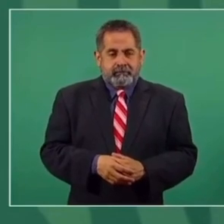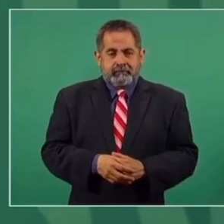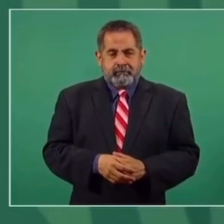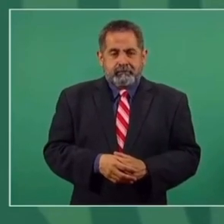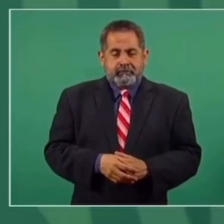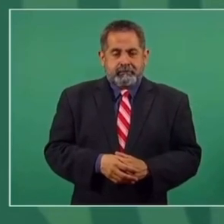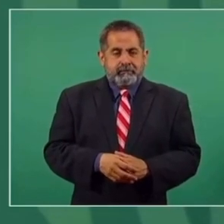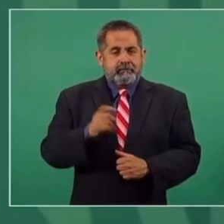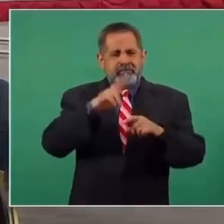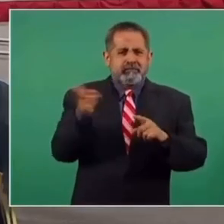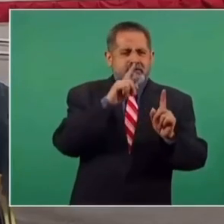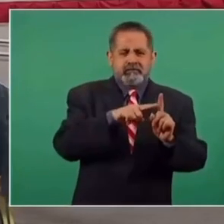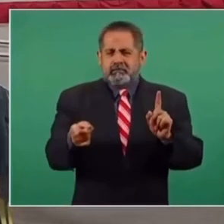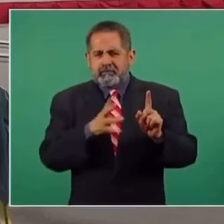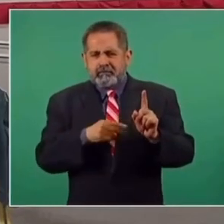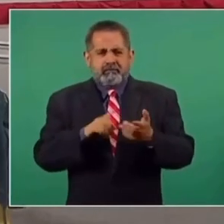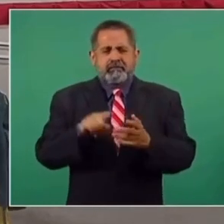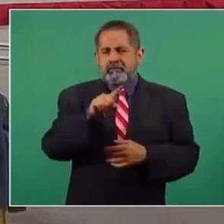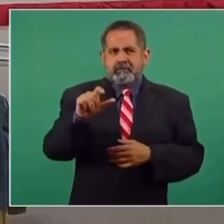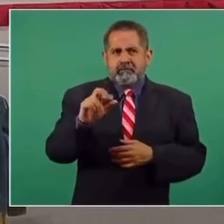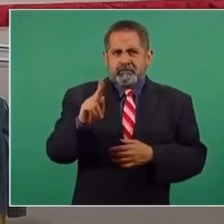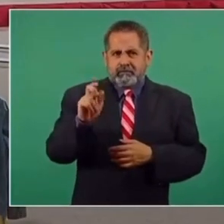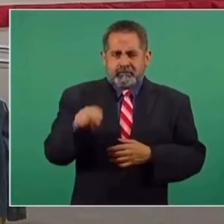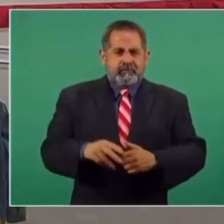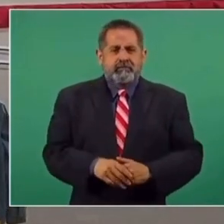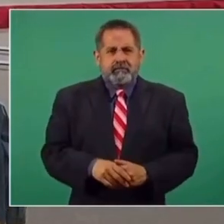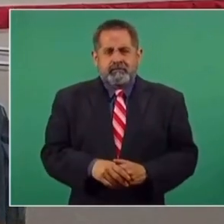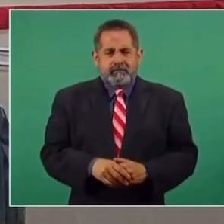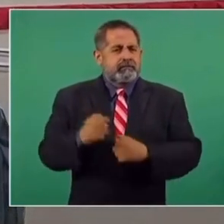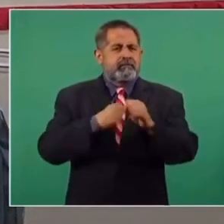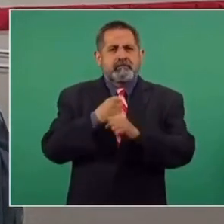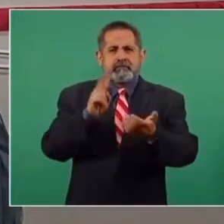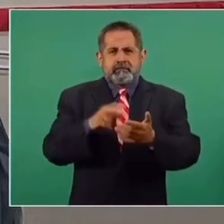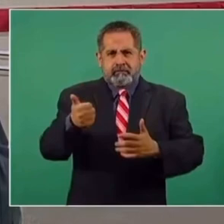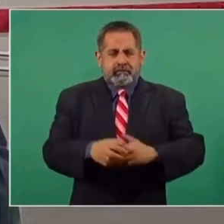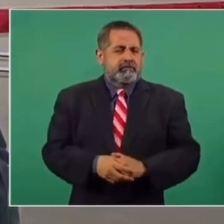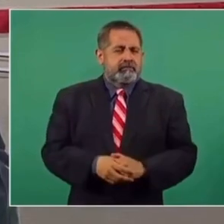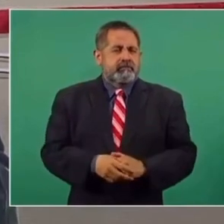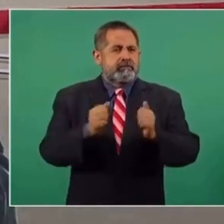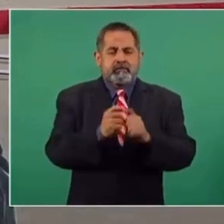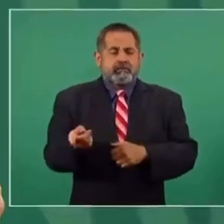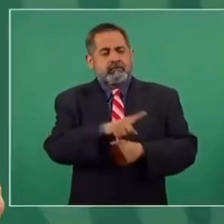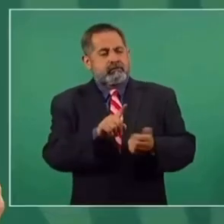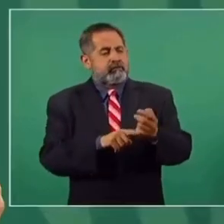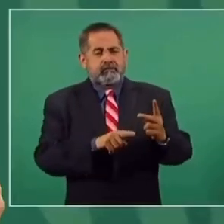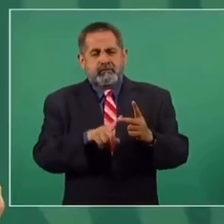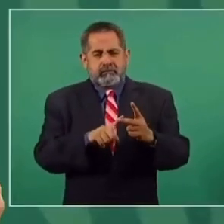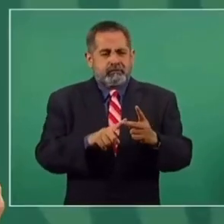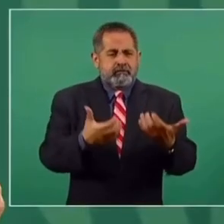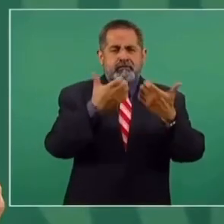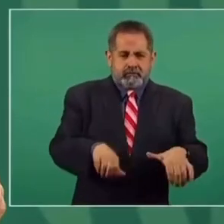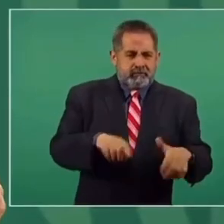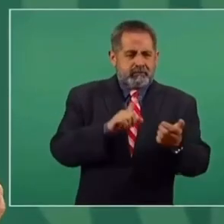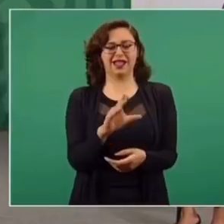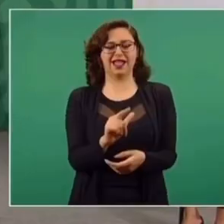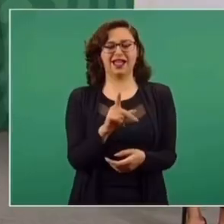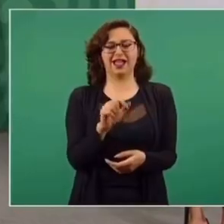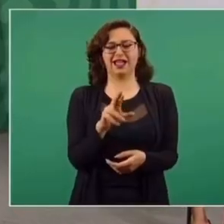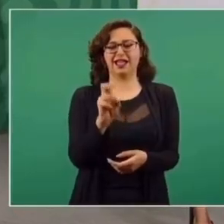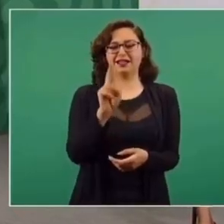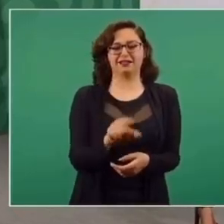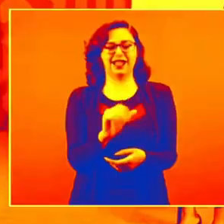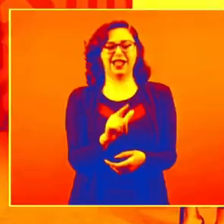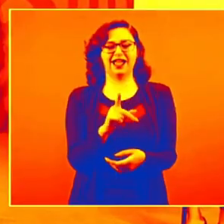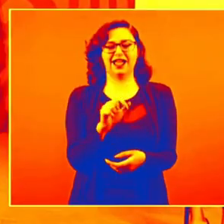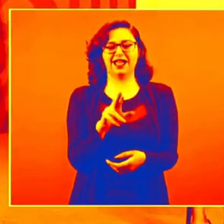Un diplomático, Sarucán, en el 2006, junto con el cuñado de Felipe Calderón. Y de